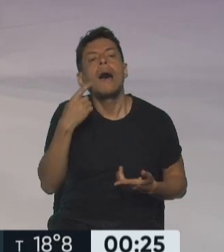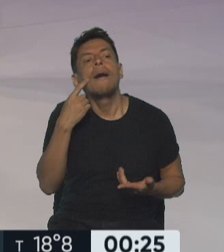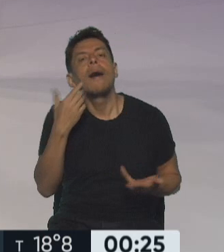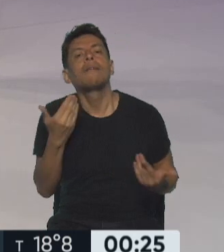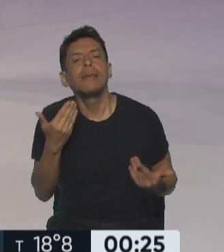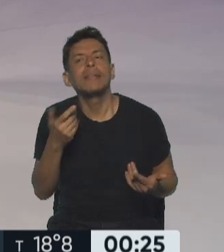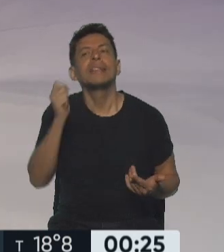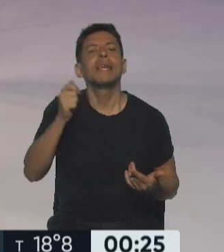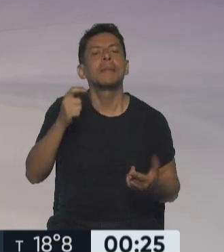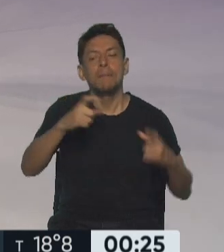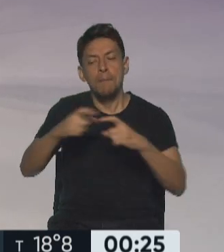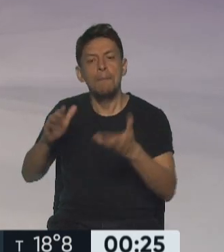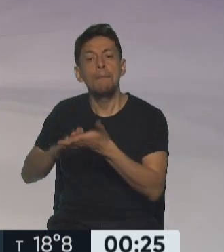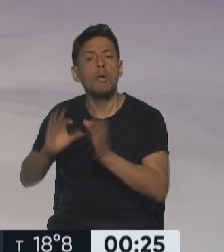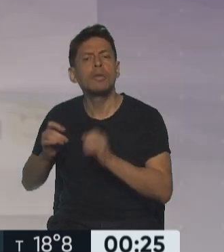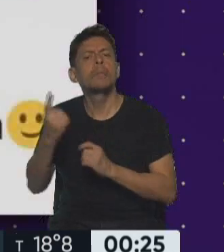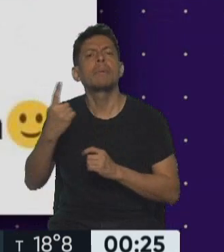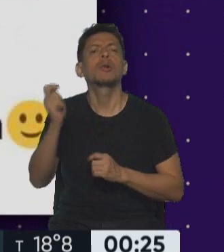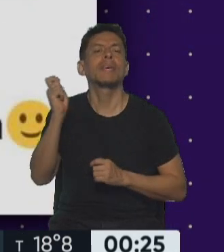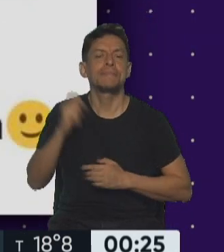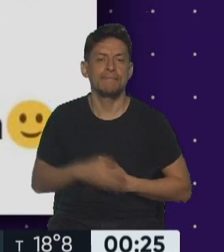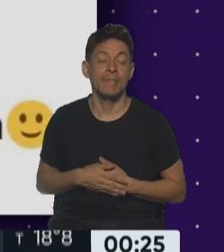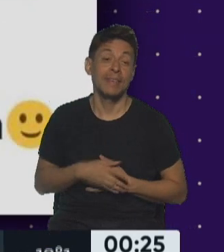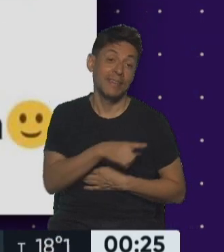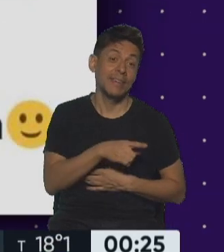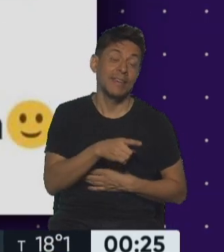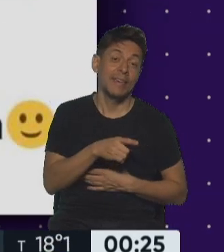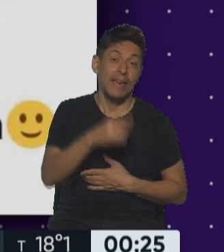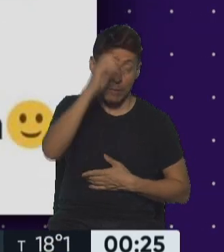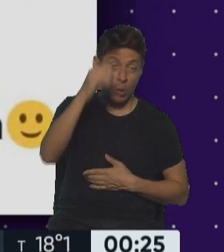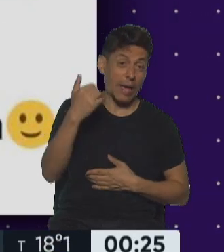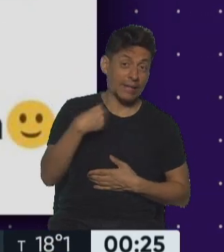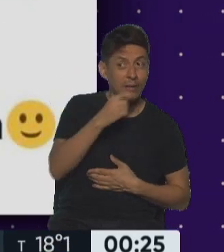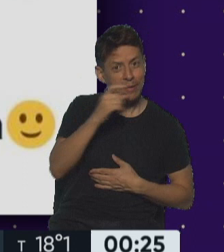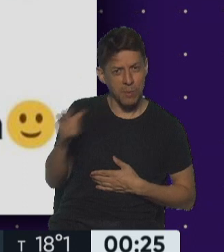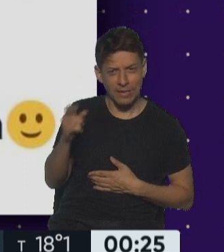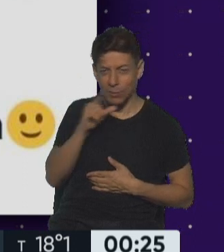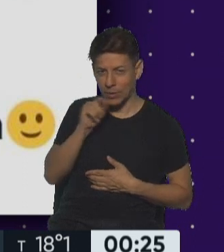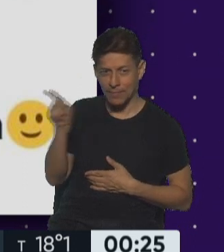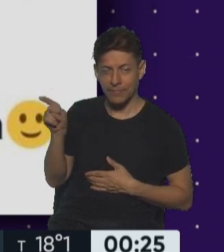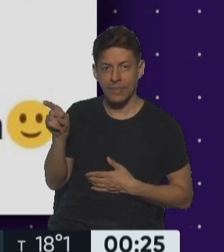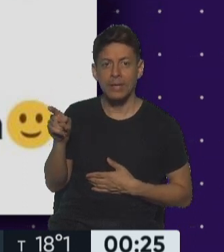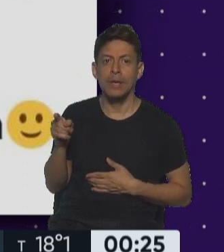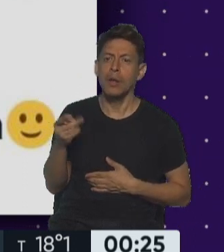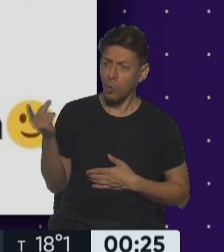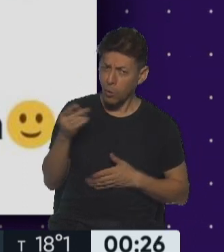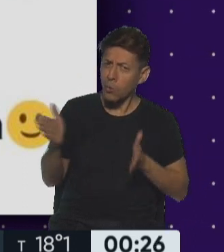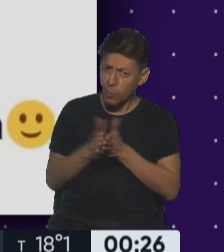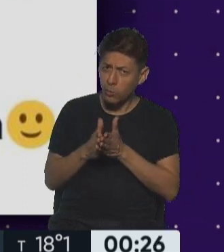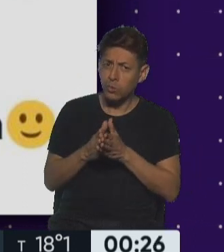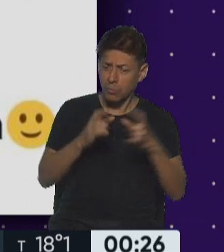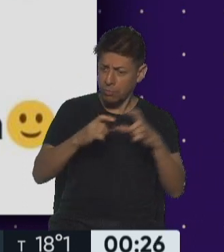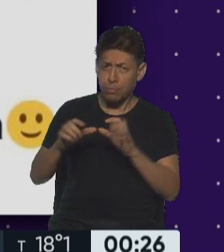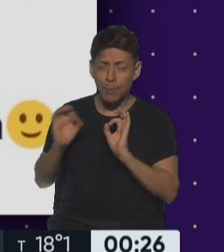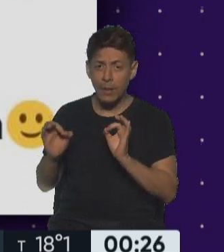de figuritas. Y una respuesta del embajador argentino que dice lo siguiente. Marc, y si lo llenamos juntos, le pregunta,